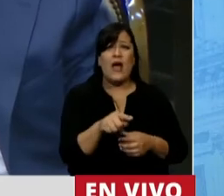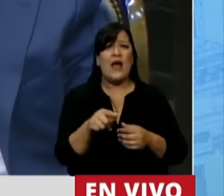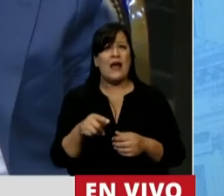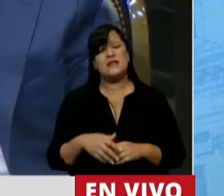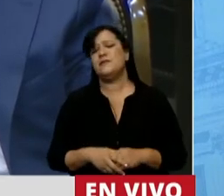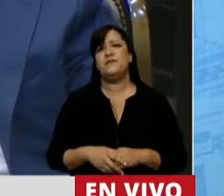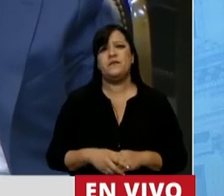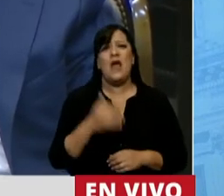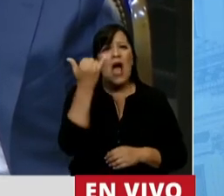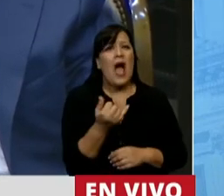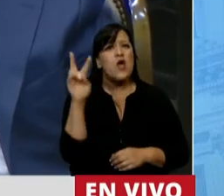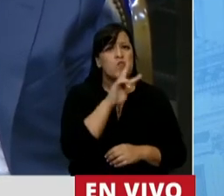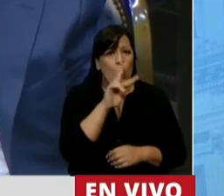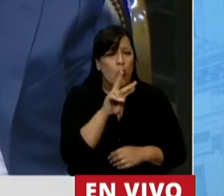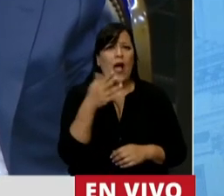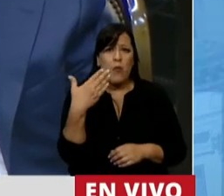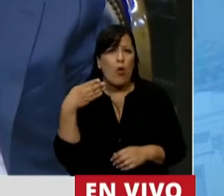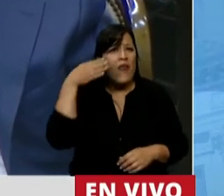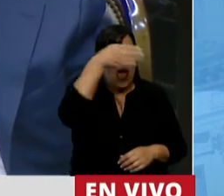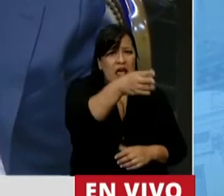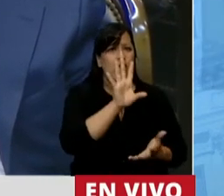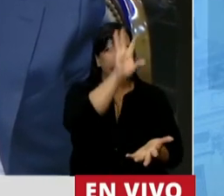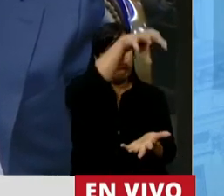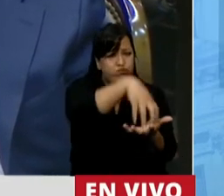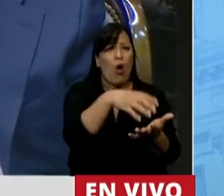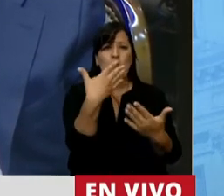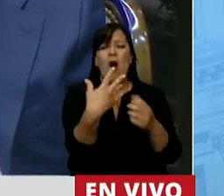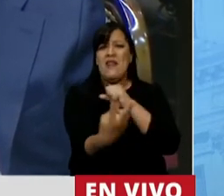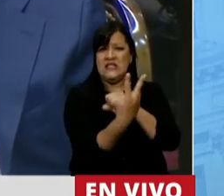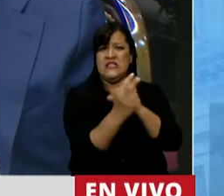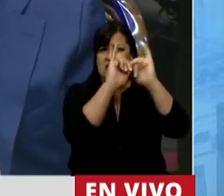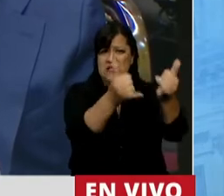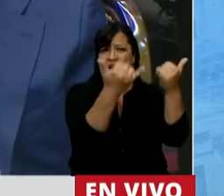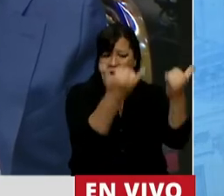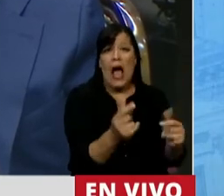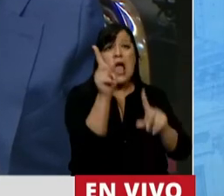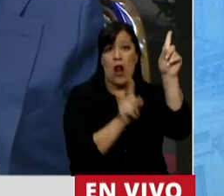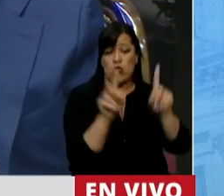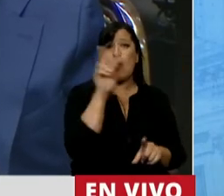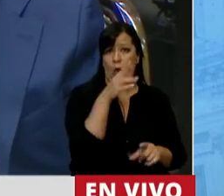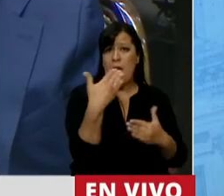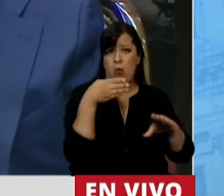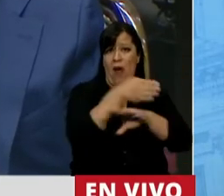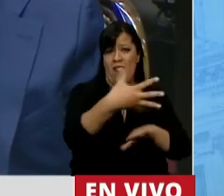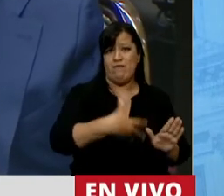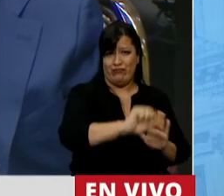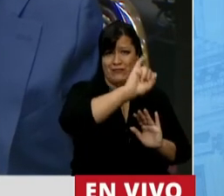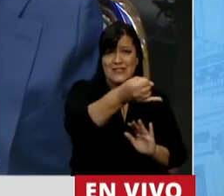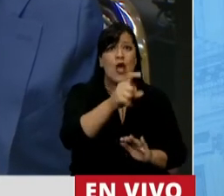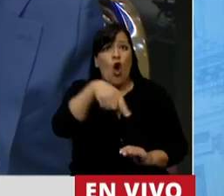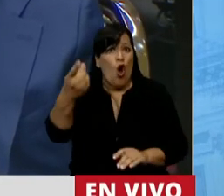posibilidad de ir a lugares y hacerlo de manera segura? Pero hay mujeres que no,